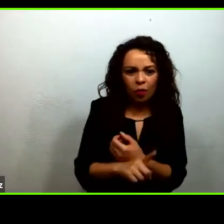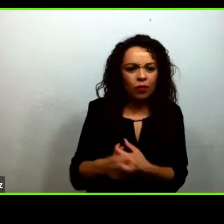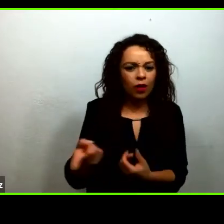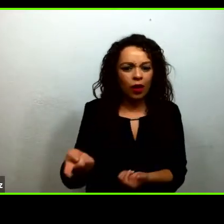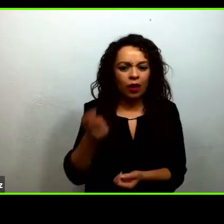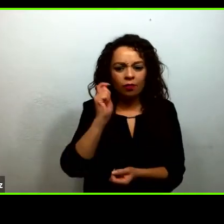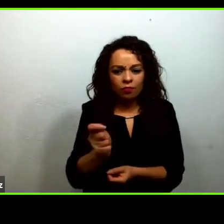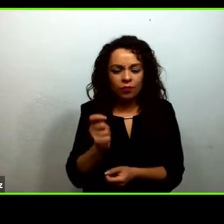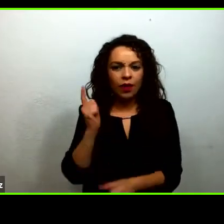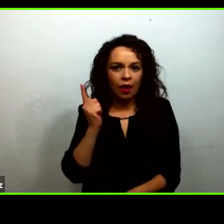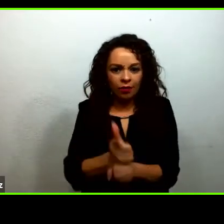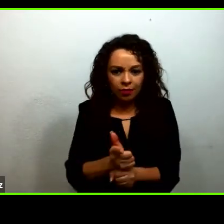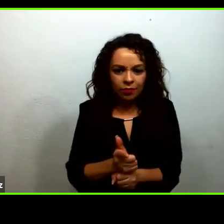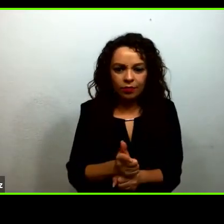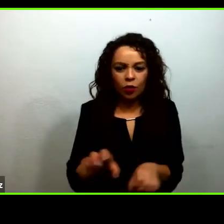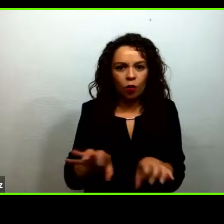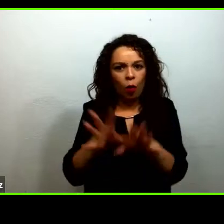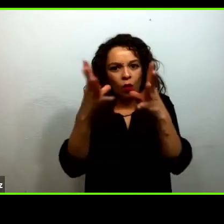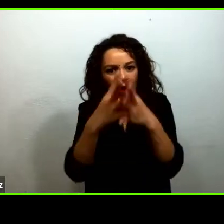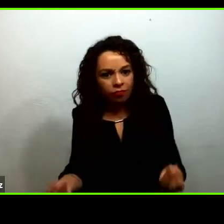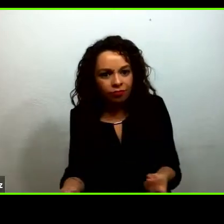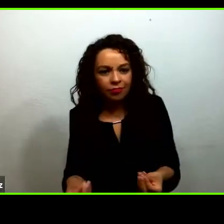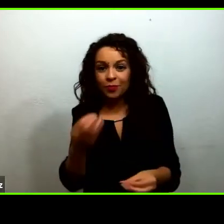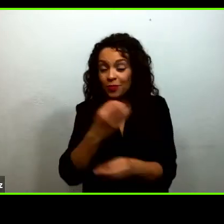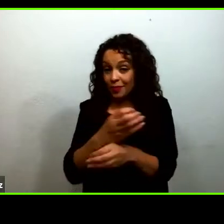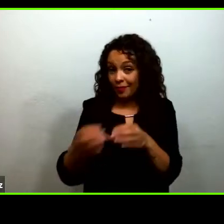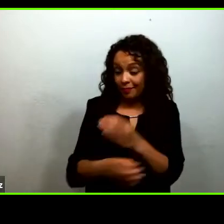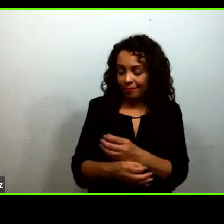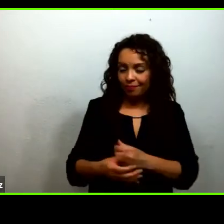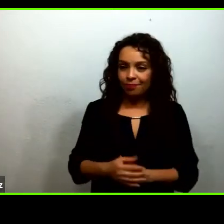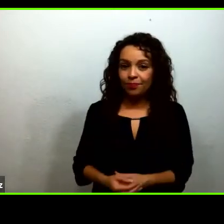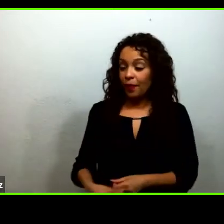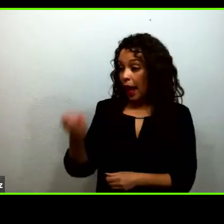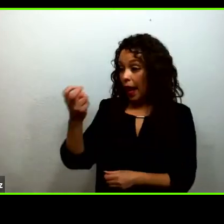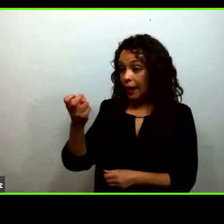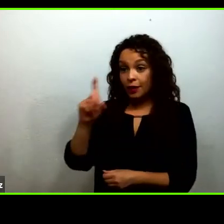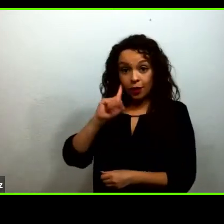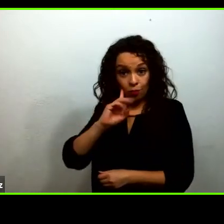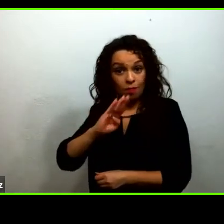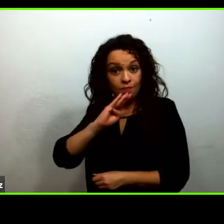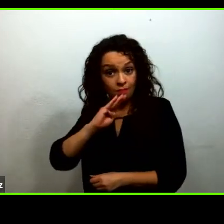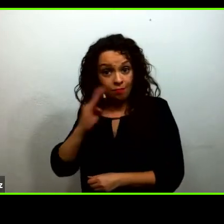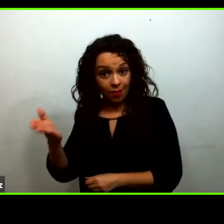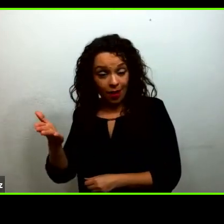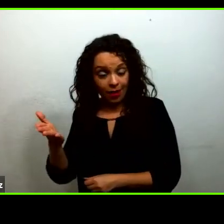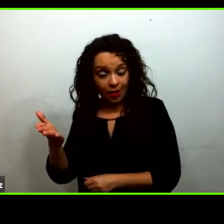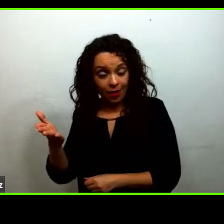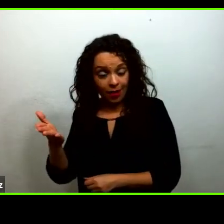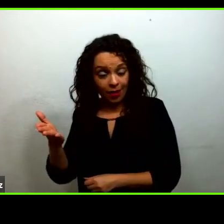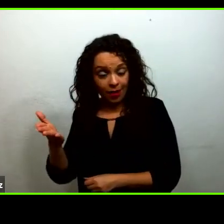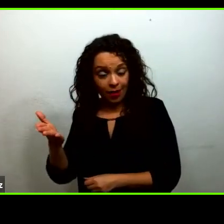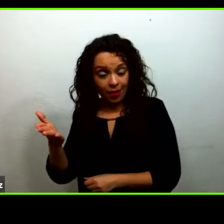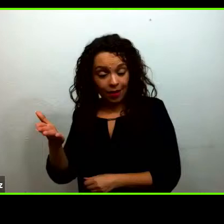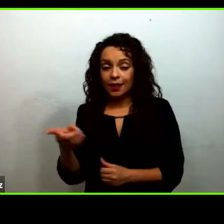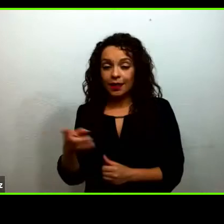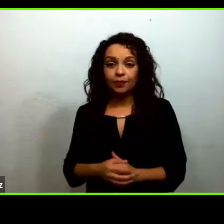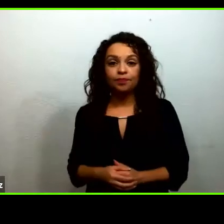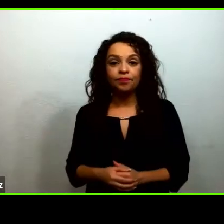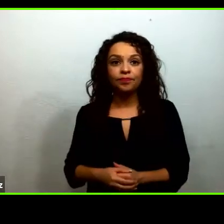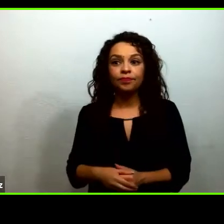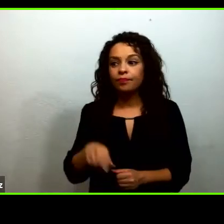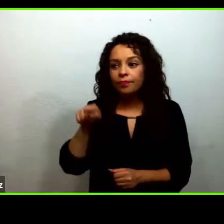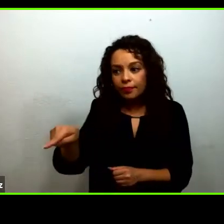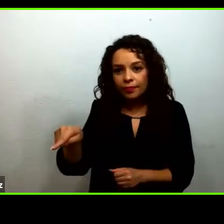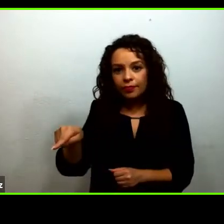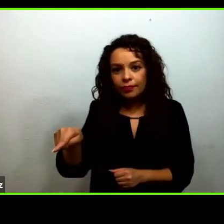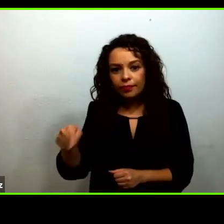este encuentro es esta madre de familia que comentaba que ahora ella andaba buscando en la